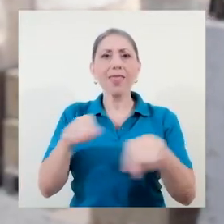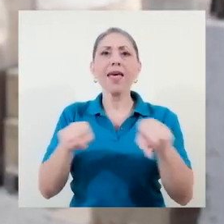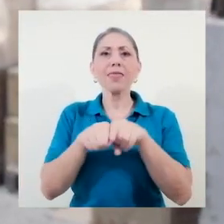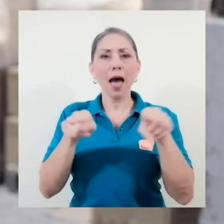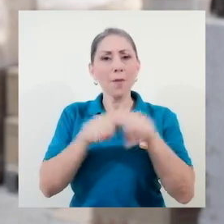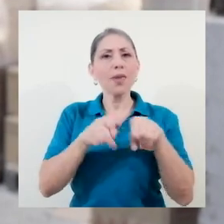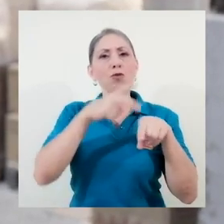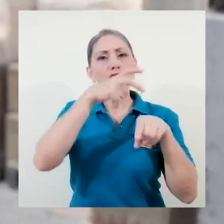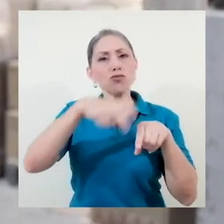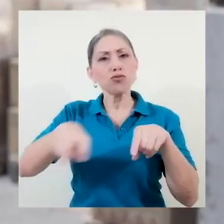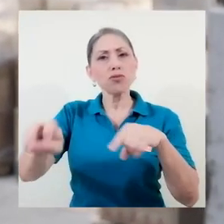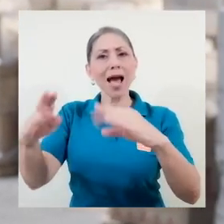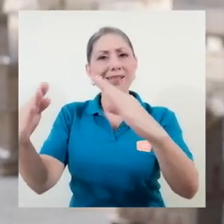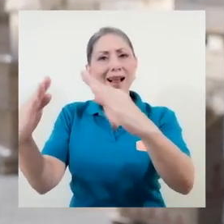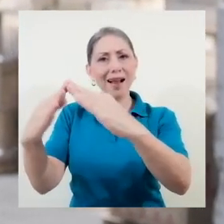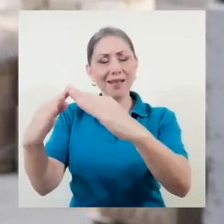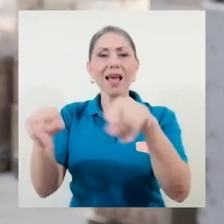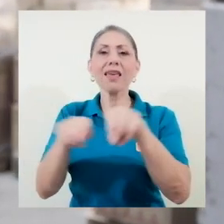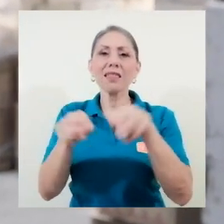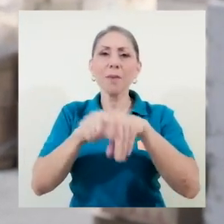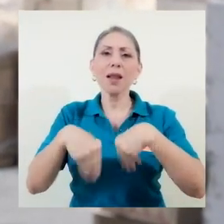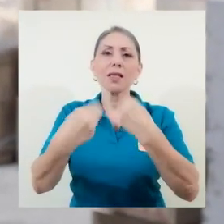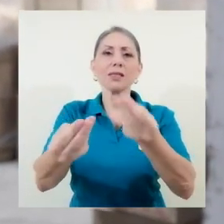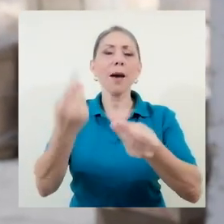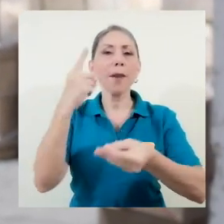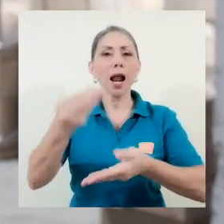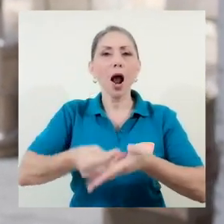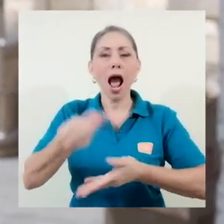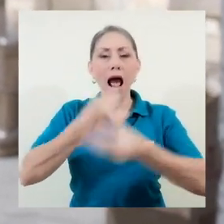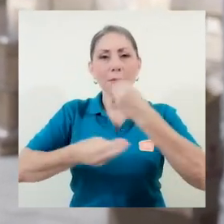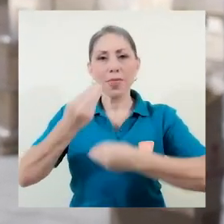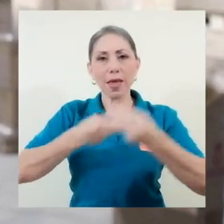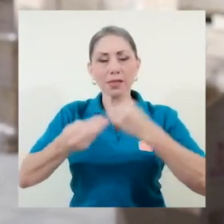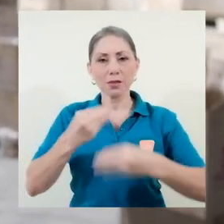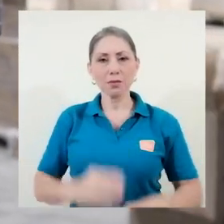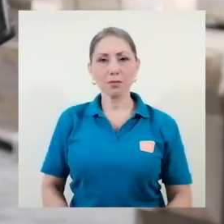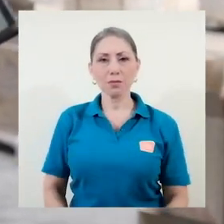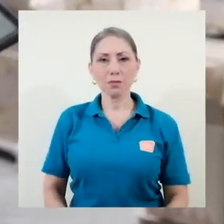transporte hacia sus hogares y cubre los gastos de alimentación.